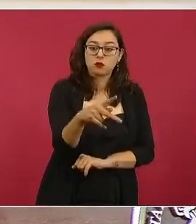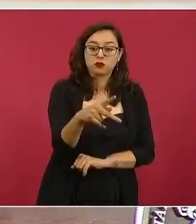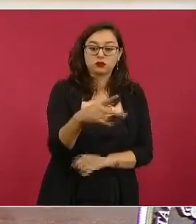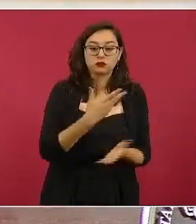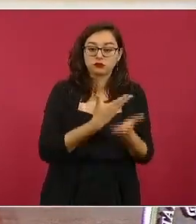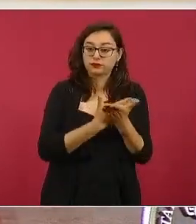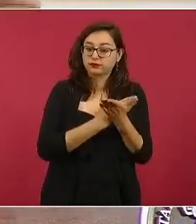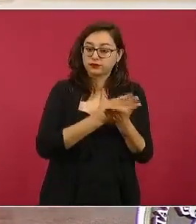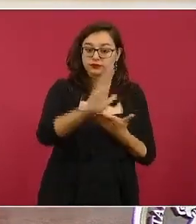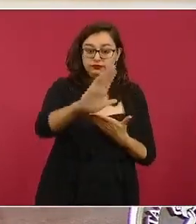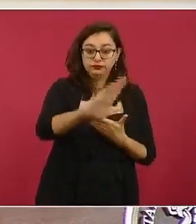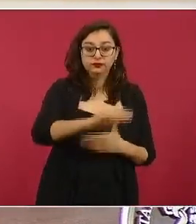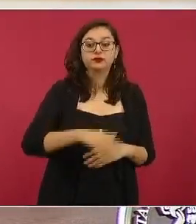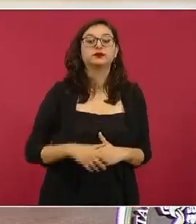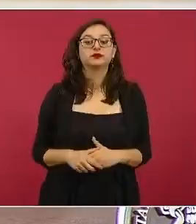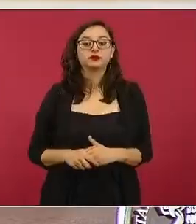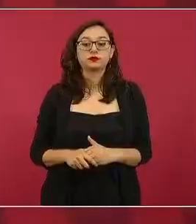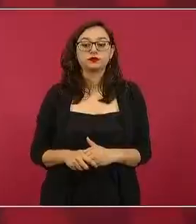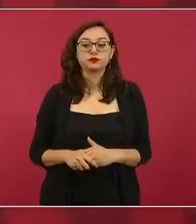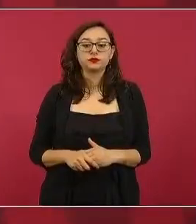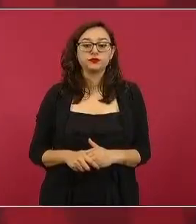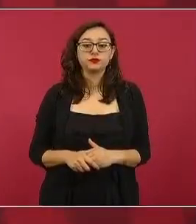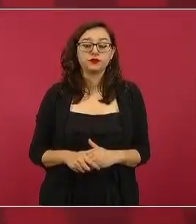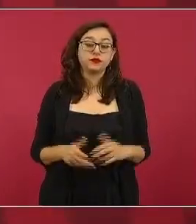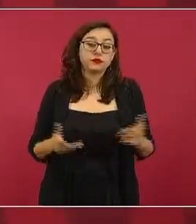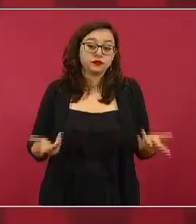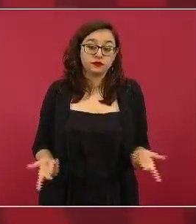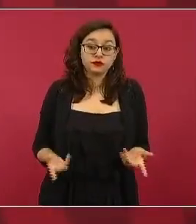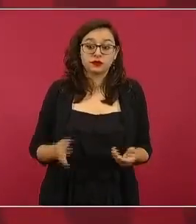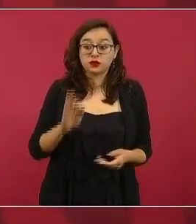y desde luego el poder judicial